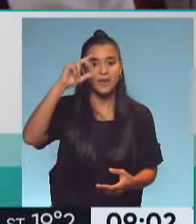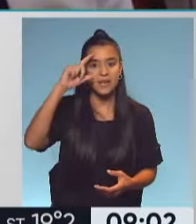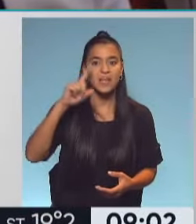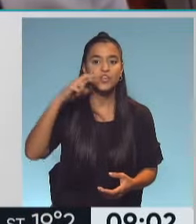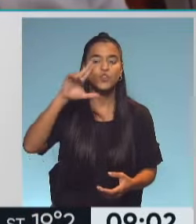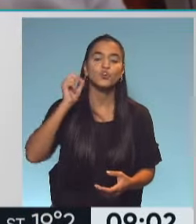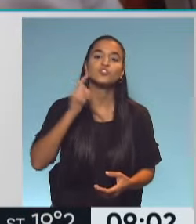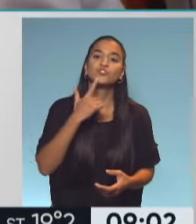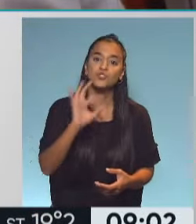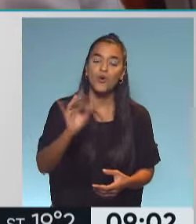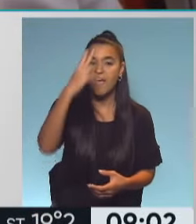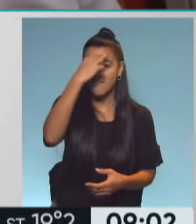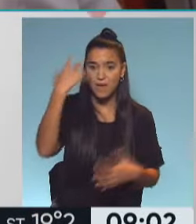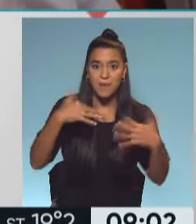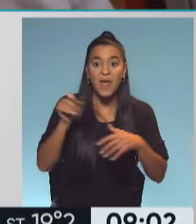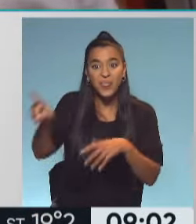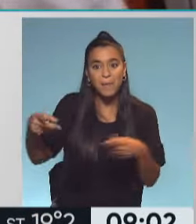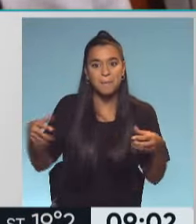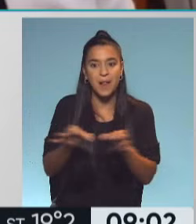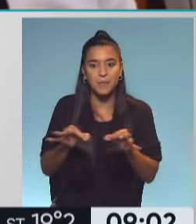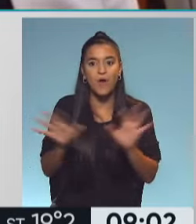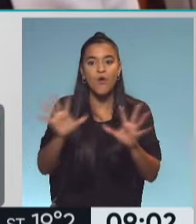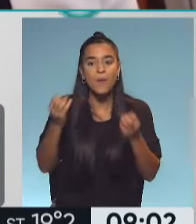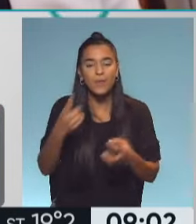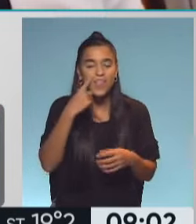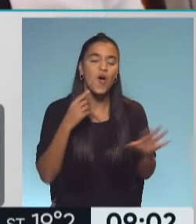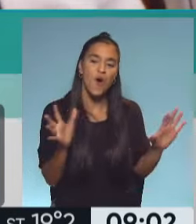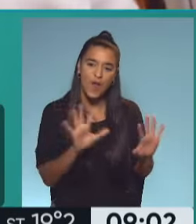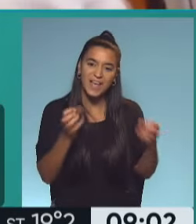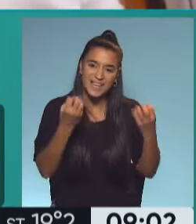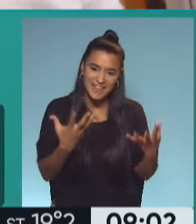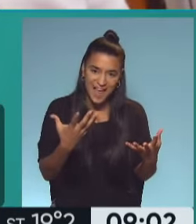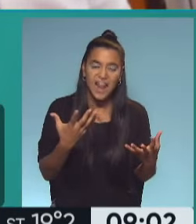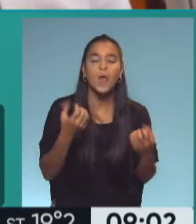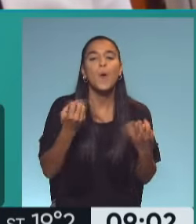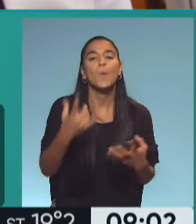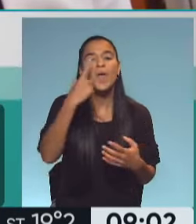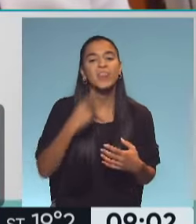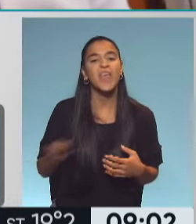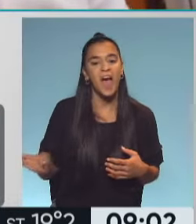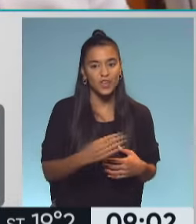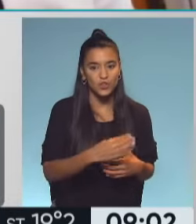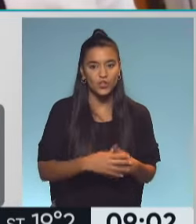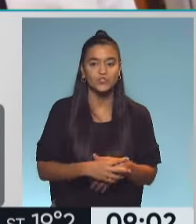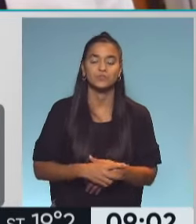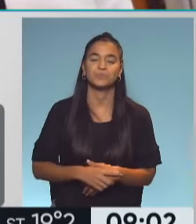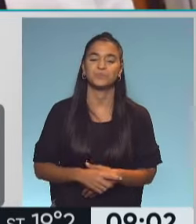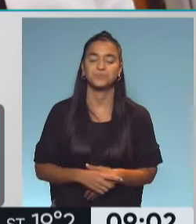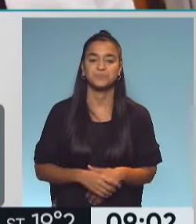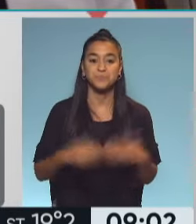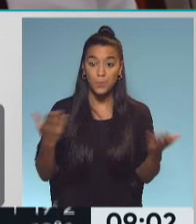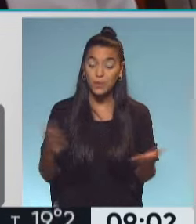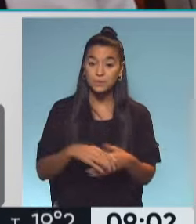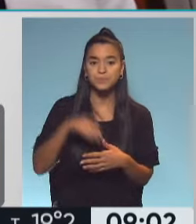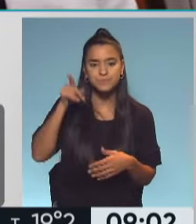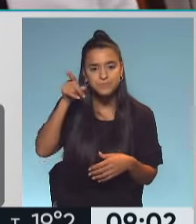Malvinas. Alicia, ¿cómo te va? Bienvenida. Hola, ¿qué tal? Buen día, buen día a todos, buen día a audiencia. Bueno, Alicia,